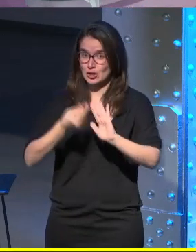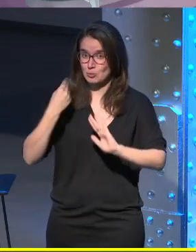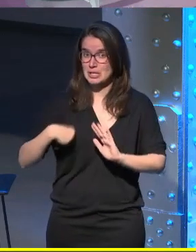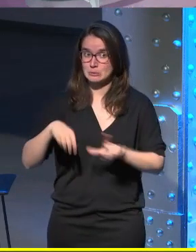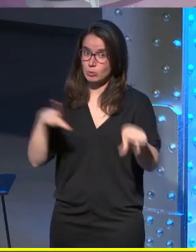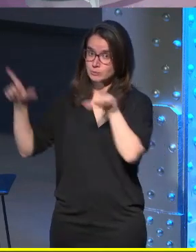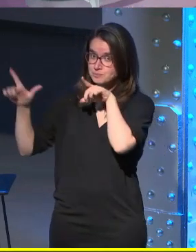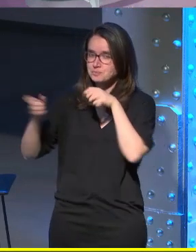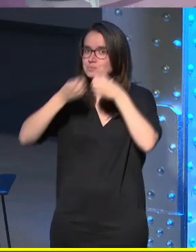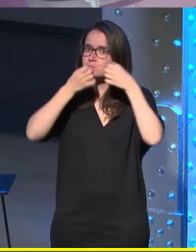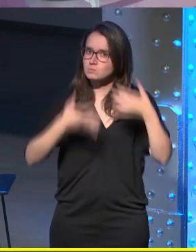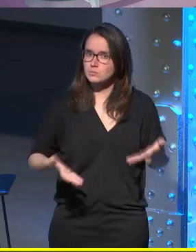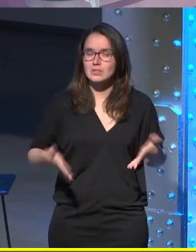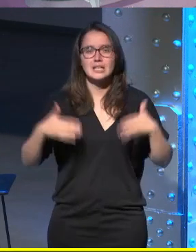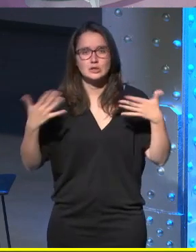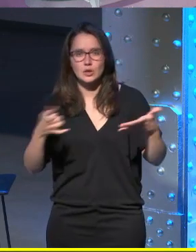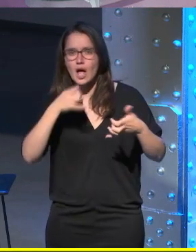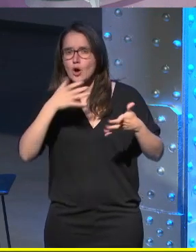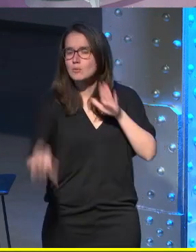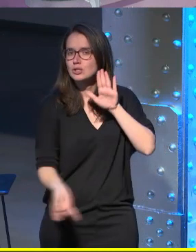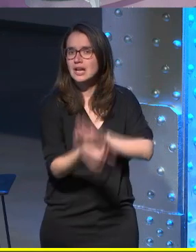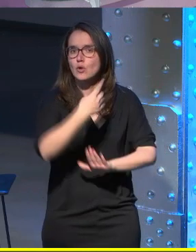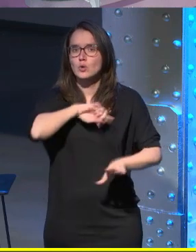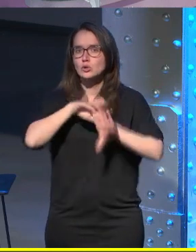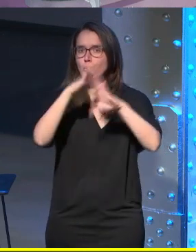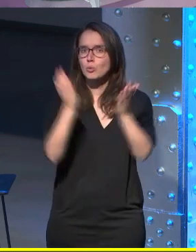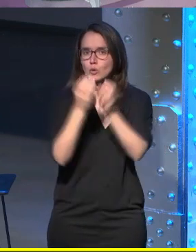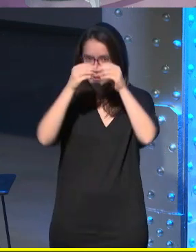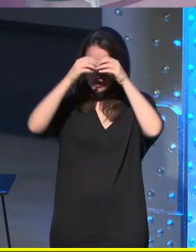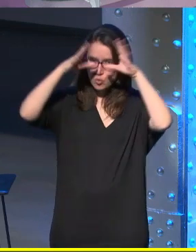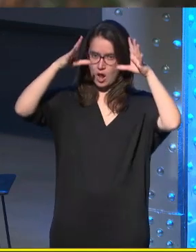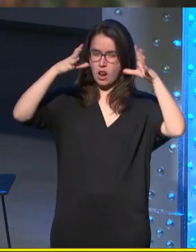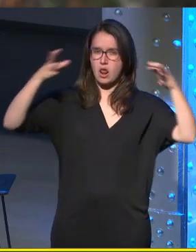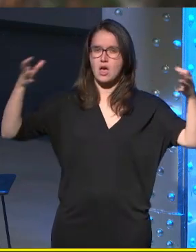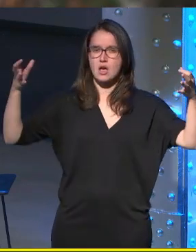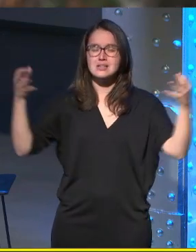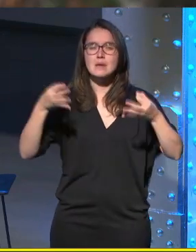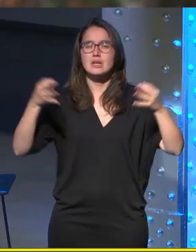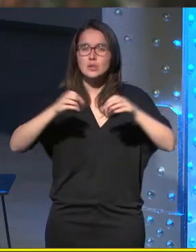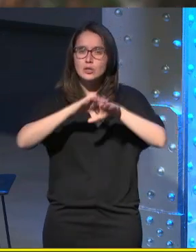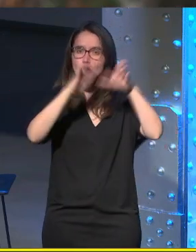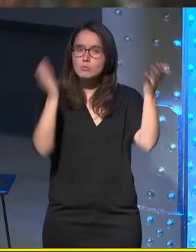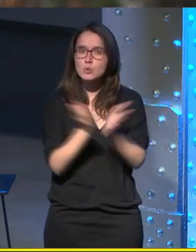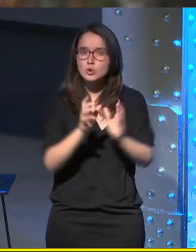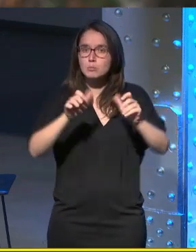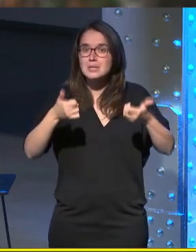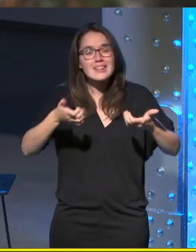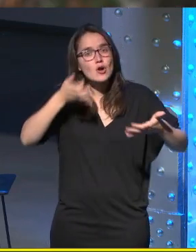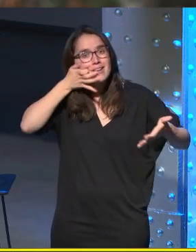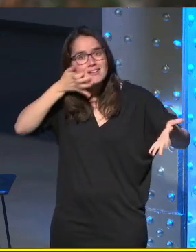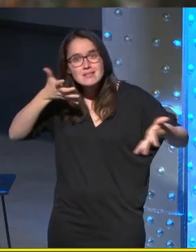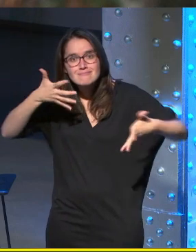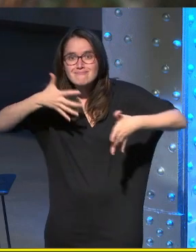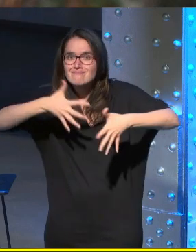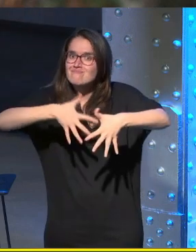muy bien entonces ahora hemos creado nuestro mundo virtual ¿qué pasa cuando ese mundo empieza a fundirse con la realidad?